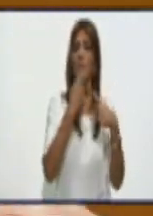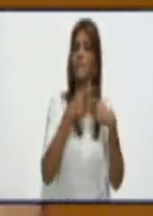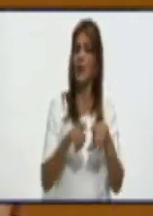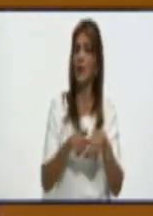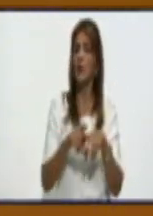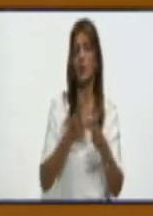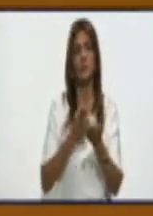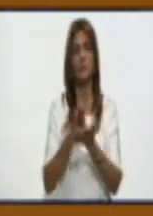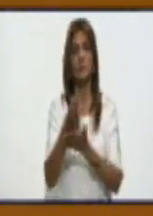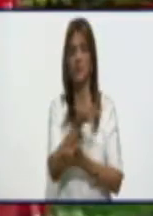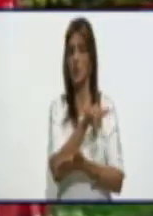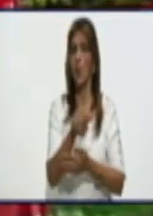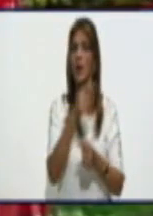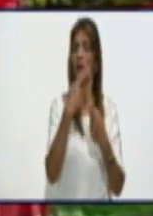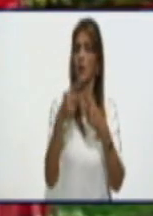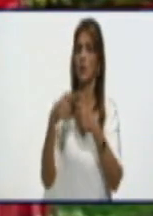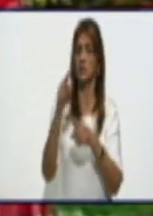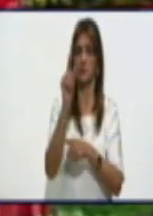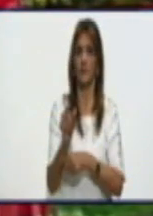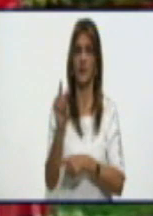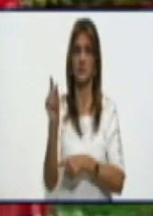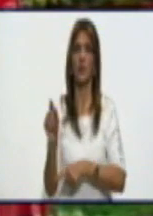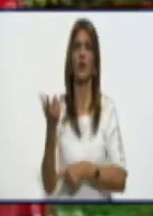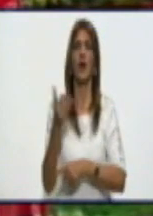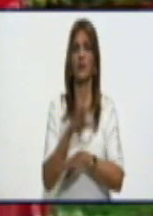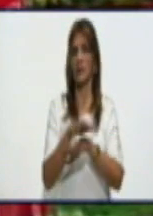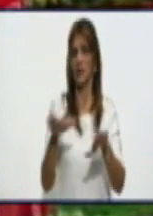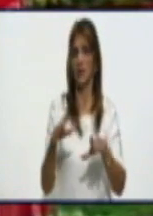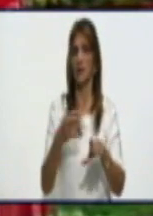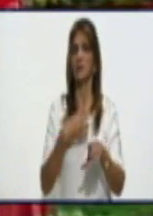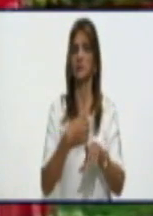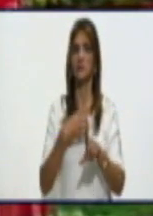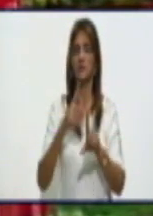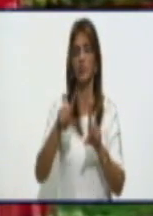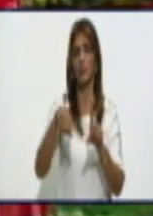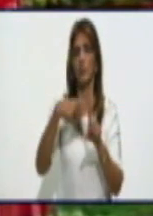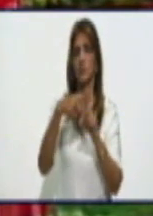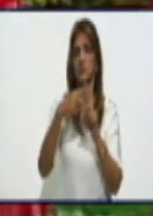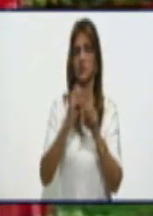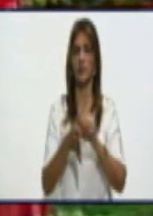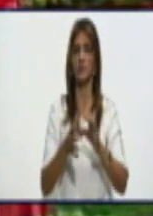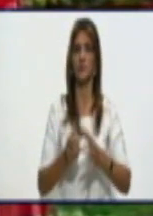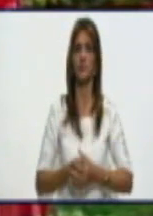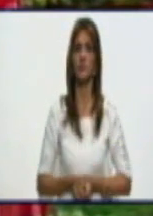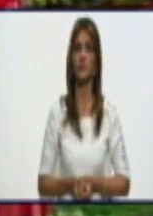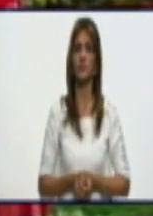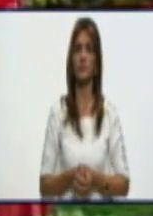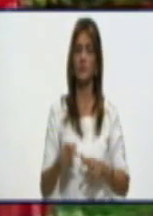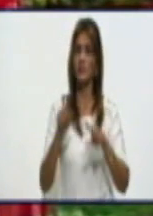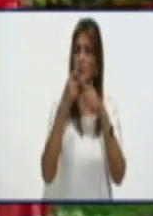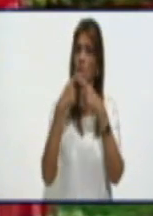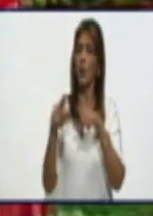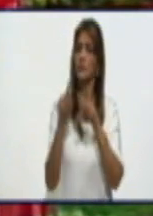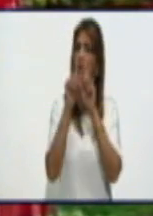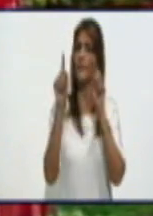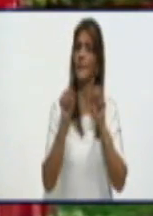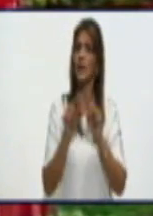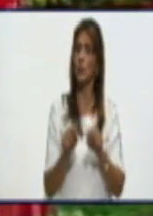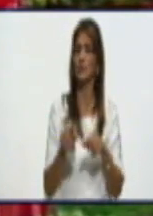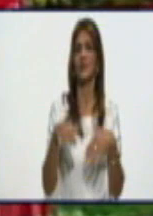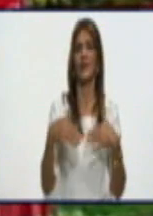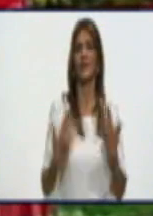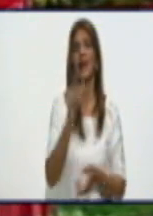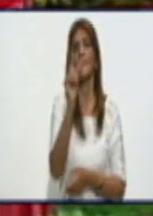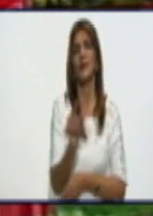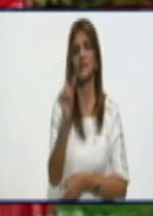los pacientes. Doctora, porque también es otra de las preocupaciones que tienen nuestros televidentes. de los pacientes del ensayo vacunal.